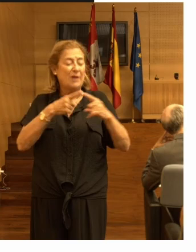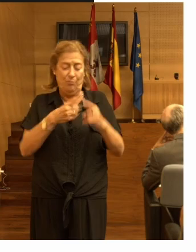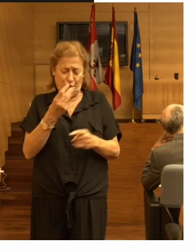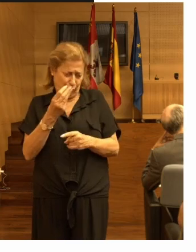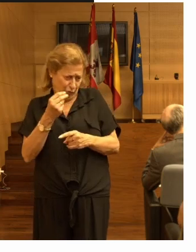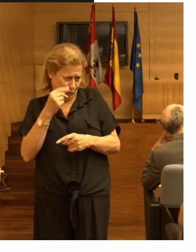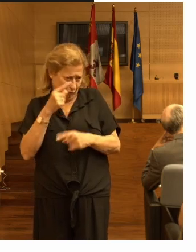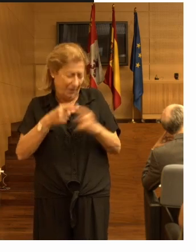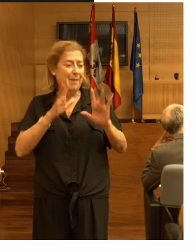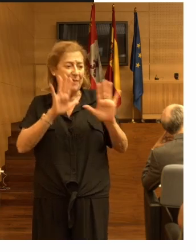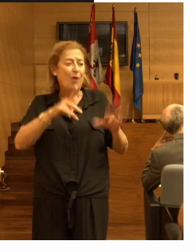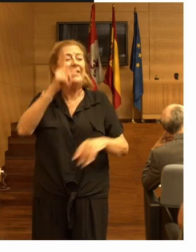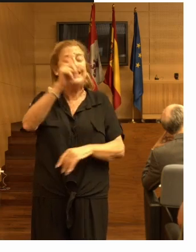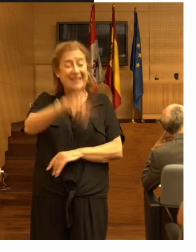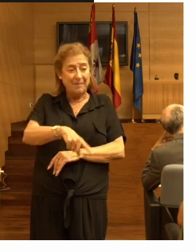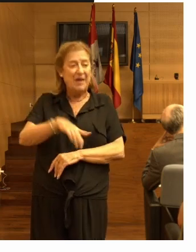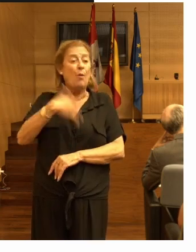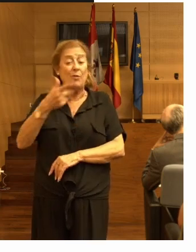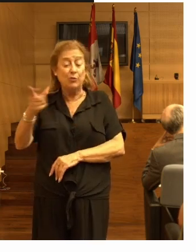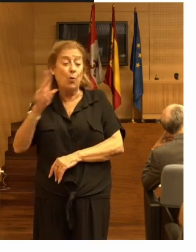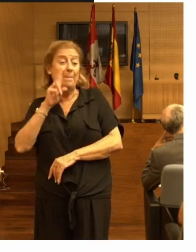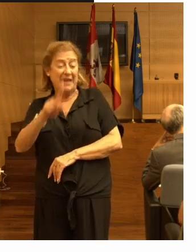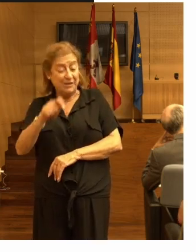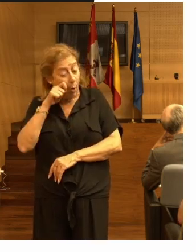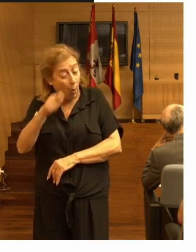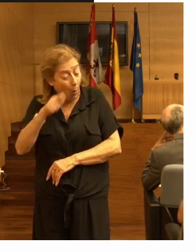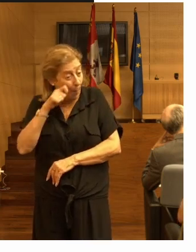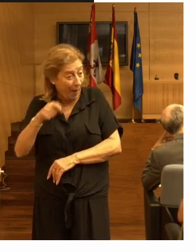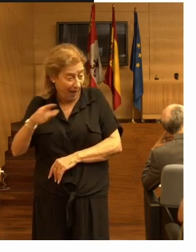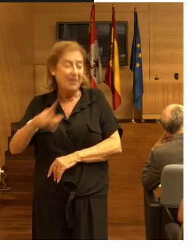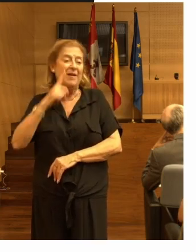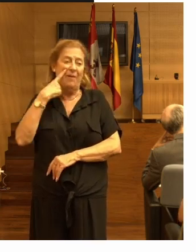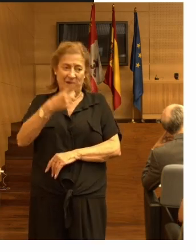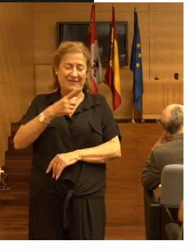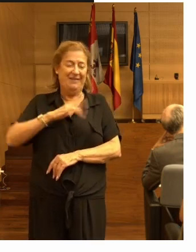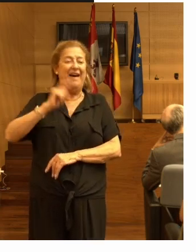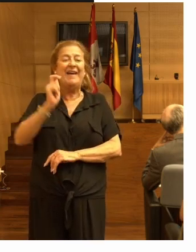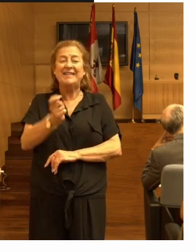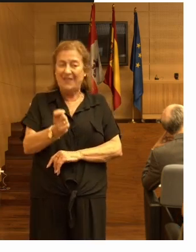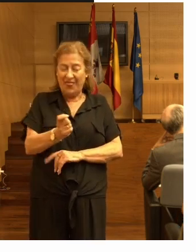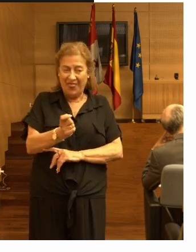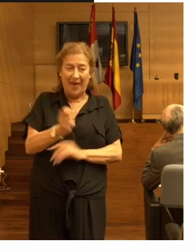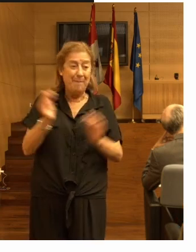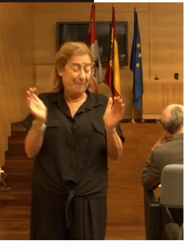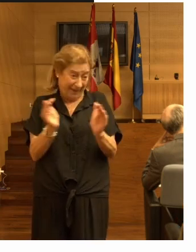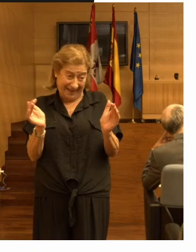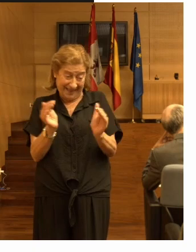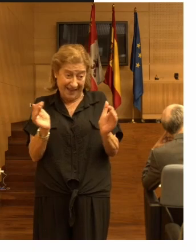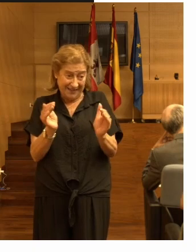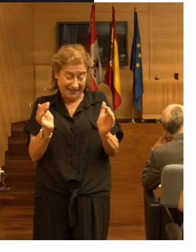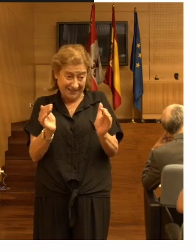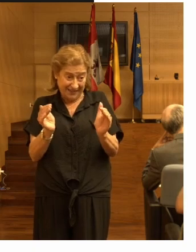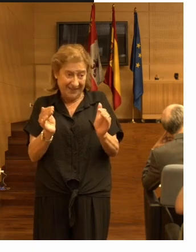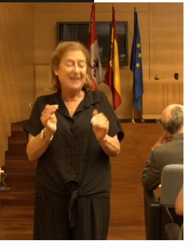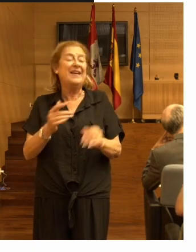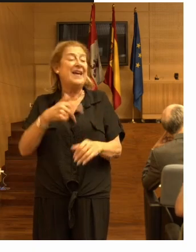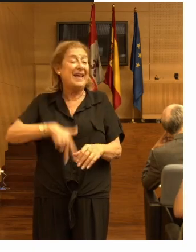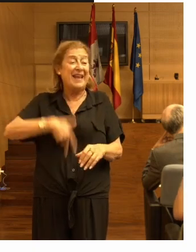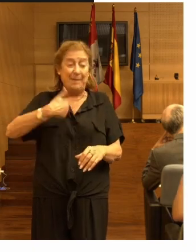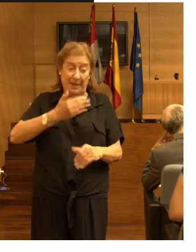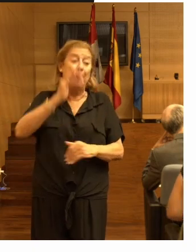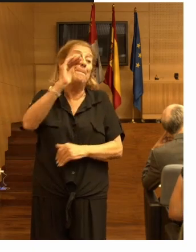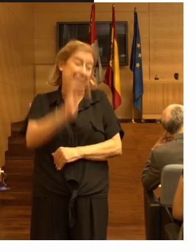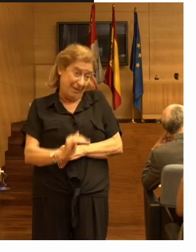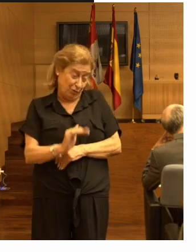muchos sitios pero también cuando miras con lupa vas a ver que las residencias pequeñas van a generalmente tener